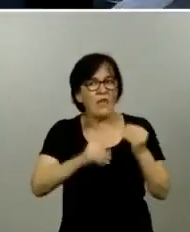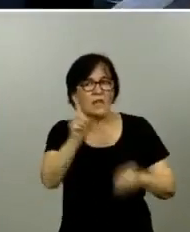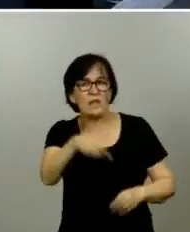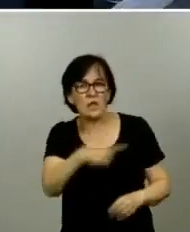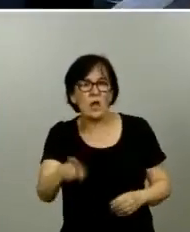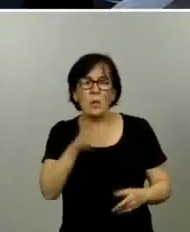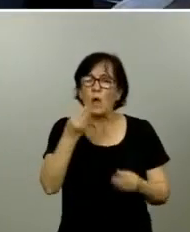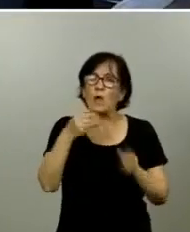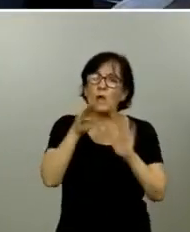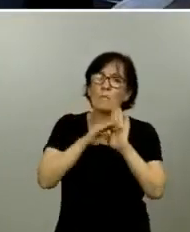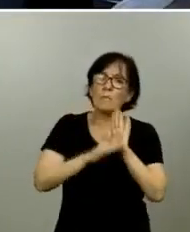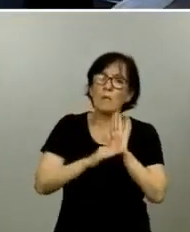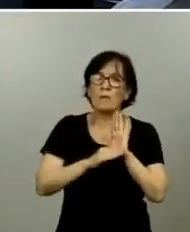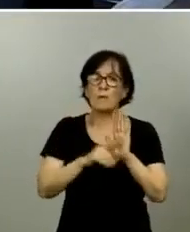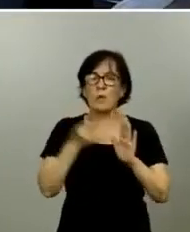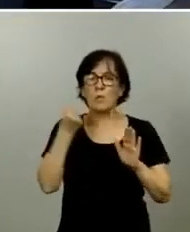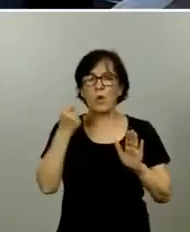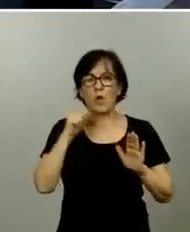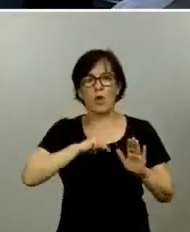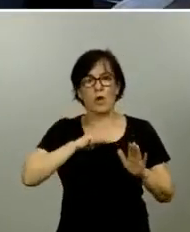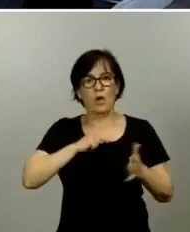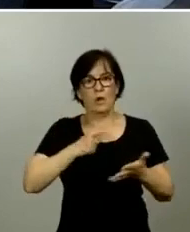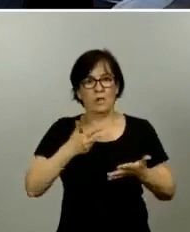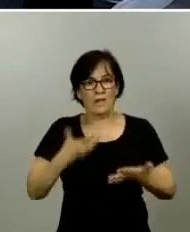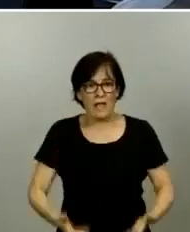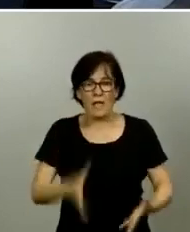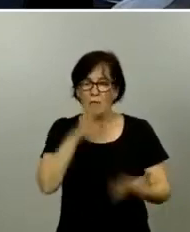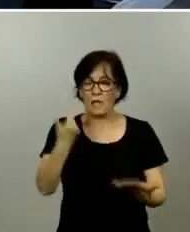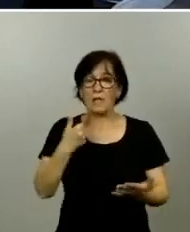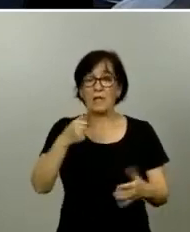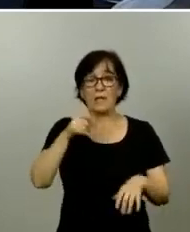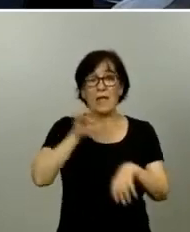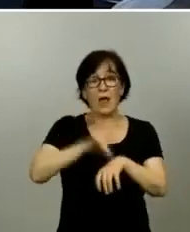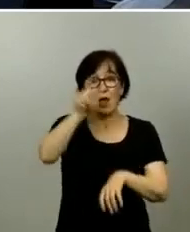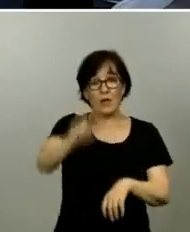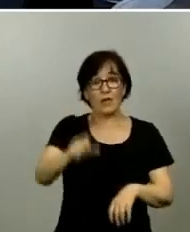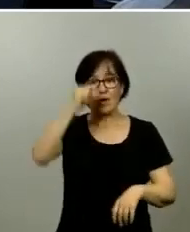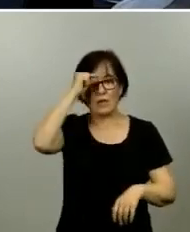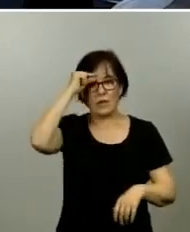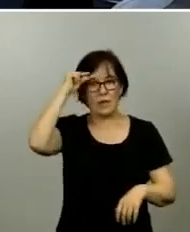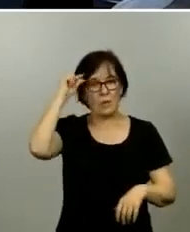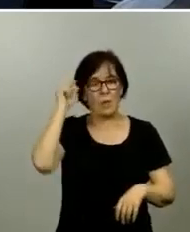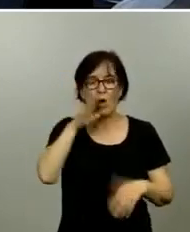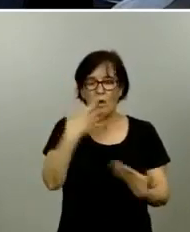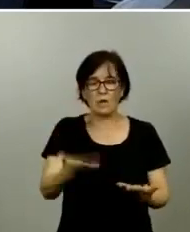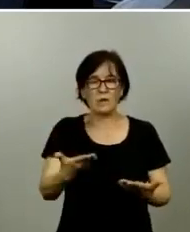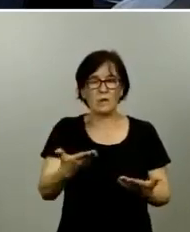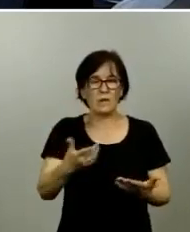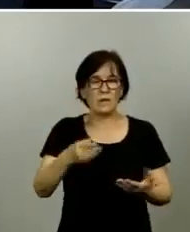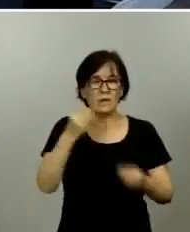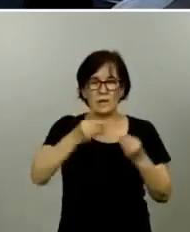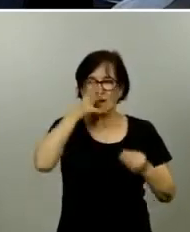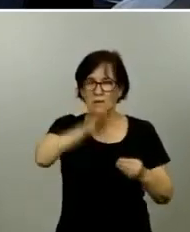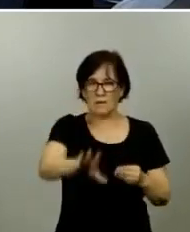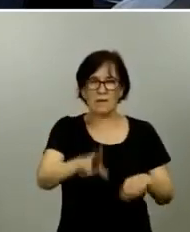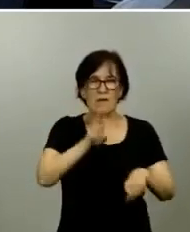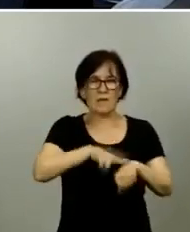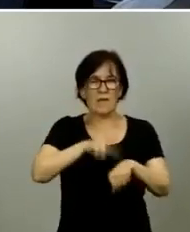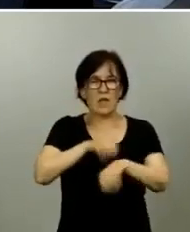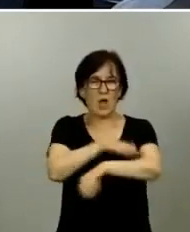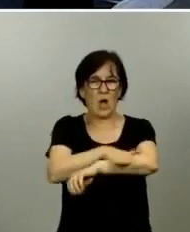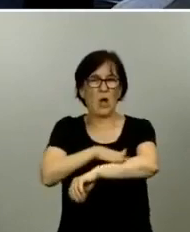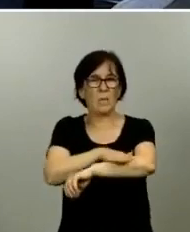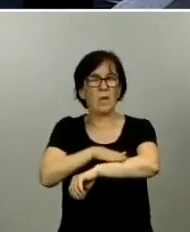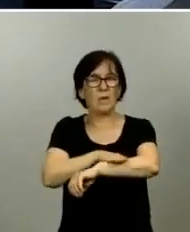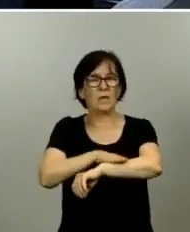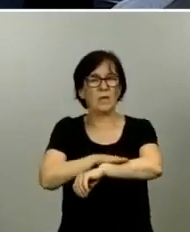de cierto alivio? Y al doctor Simón le tengo que preguntar, comentarle también que la acusación que denunció al delegado del Gobierno en la Comunidad